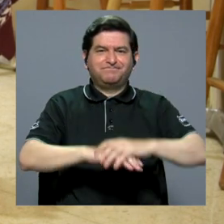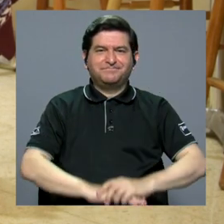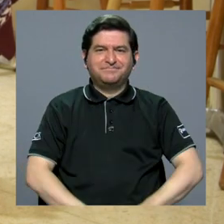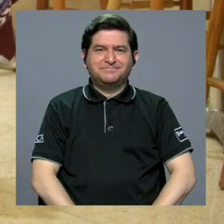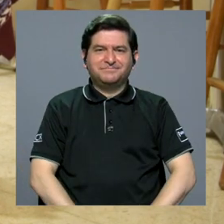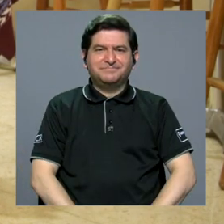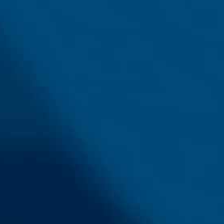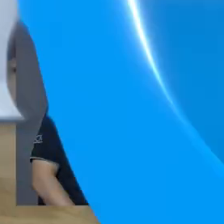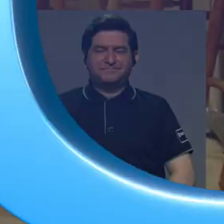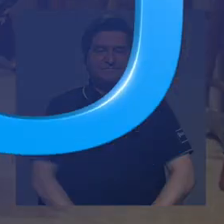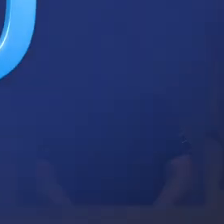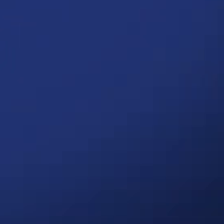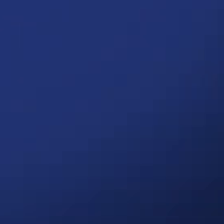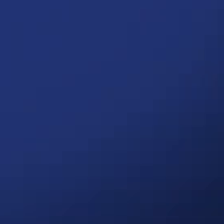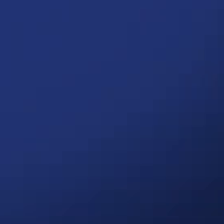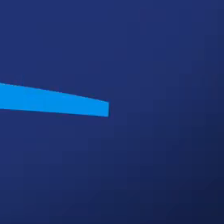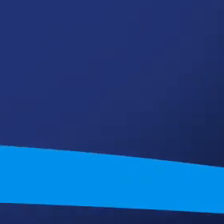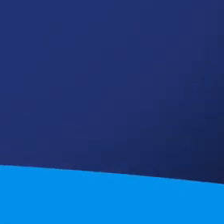enfermedades.